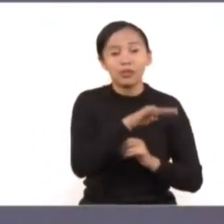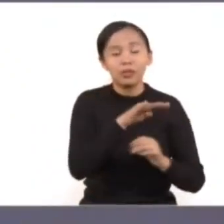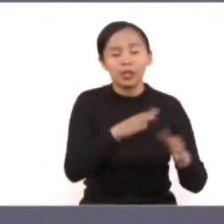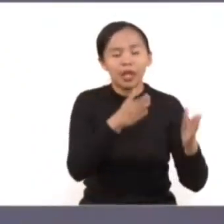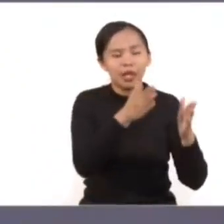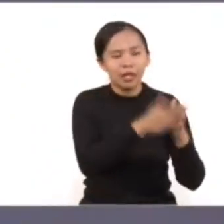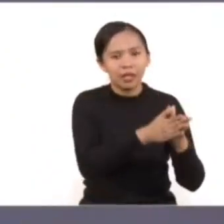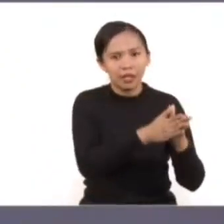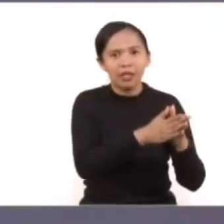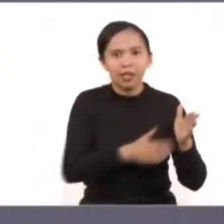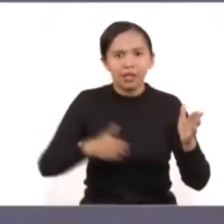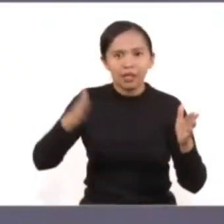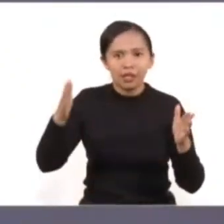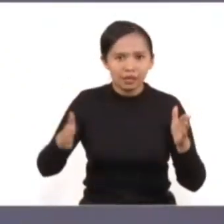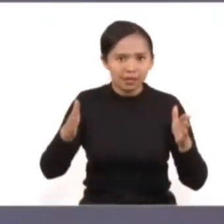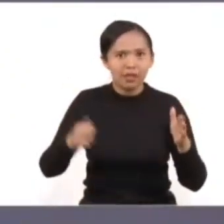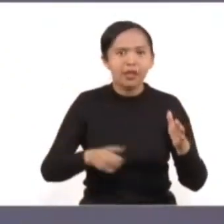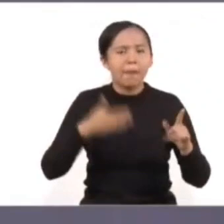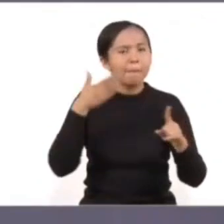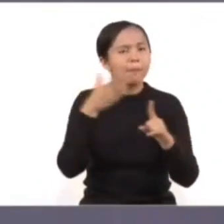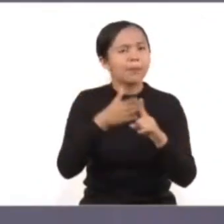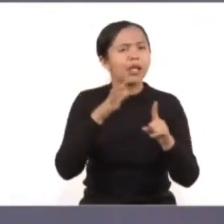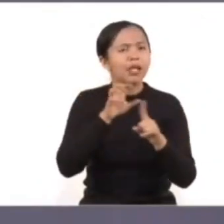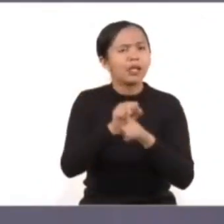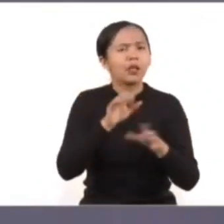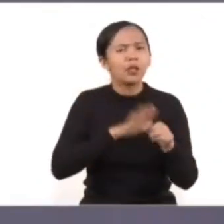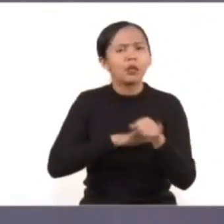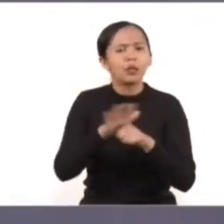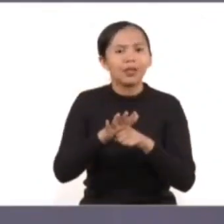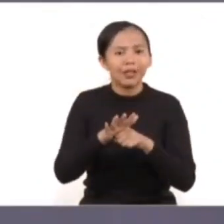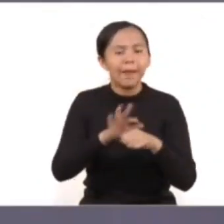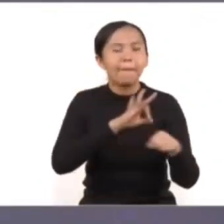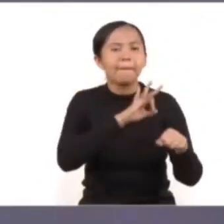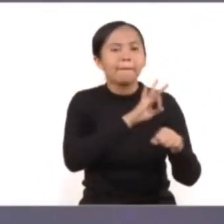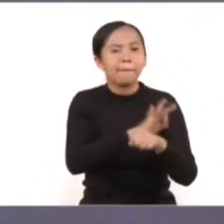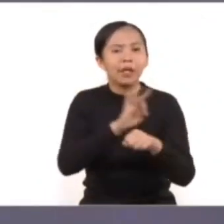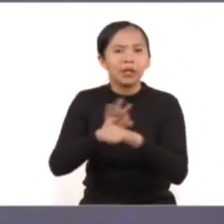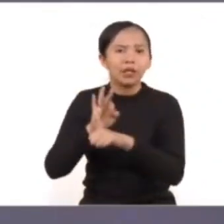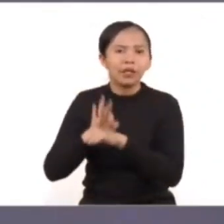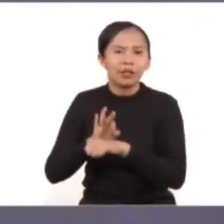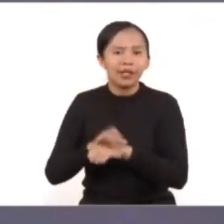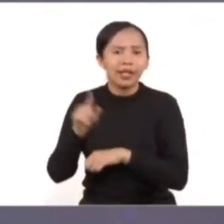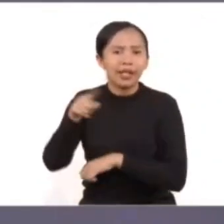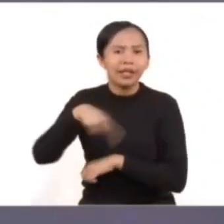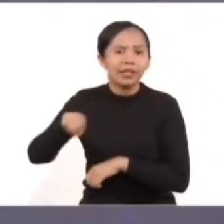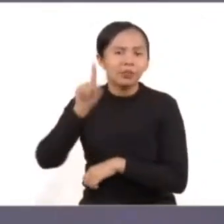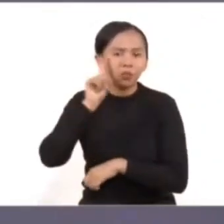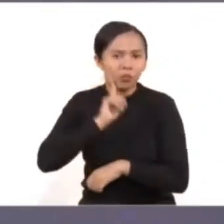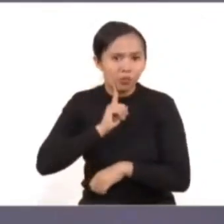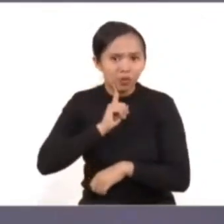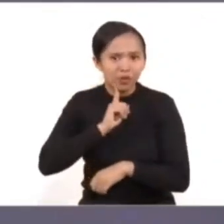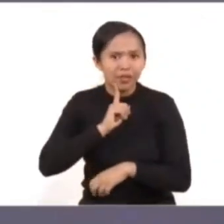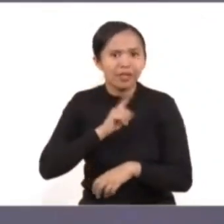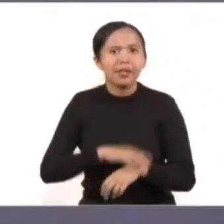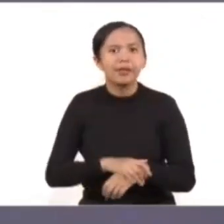objetivo promover, garantizar y proteger los derechos de las mujeres víctimas de violencia en razón de género